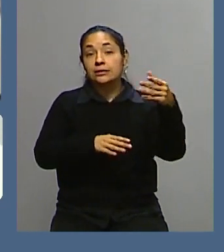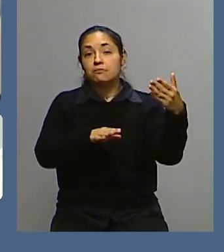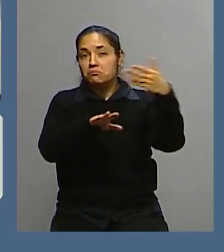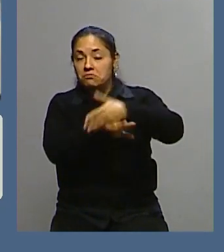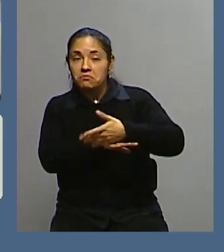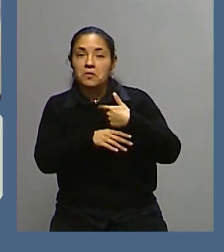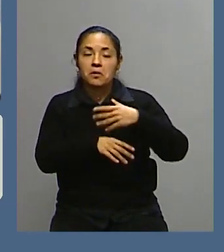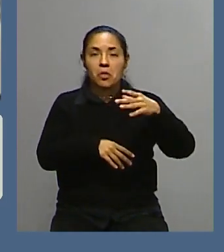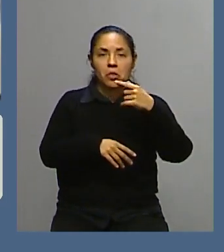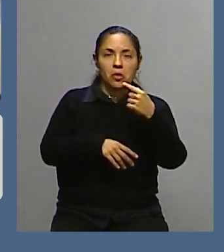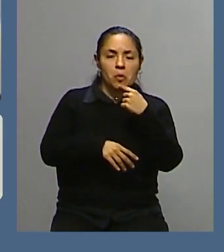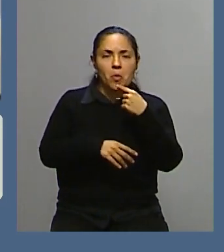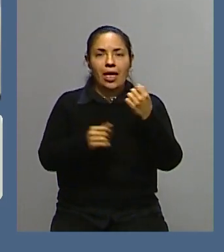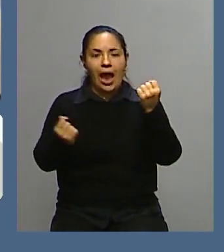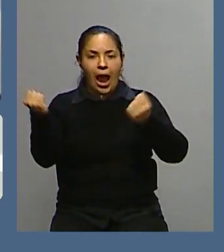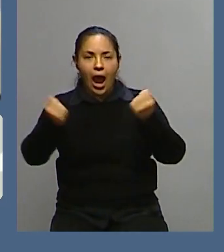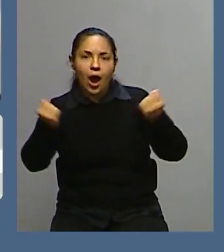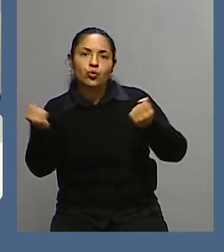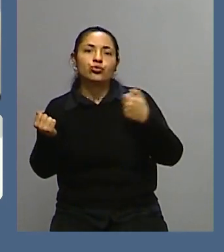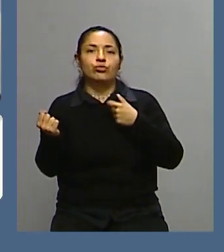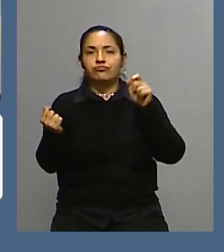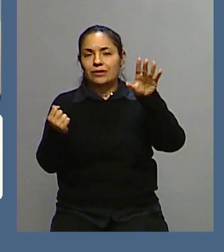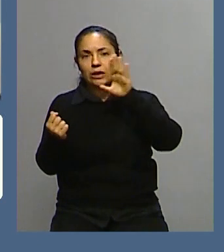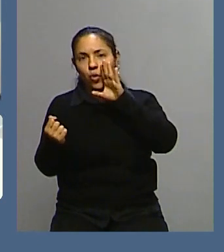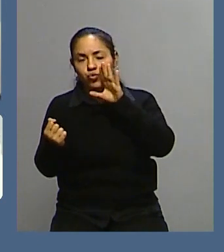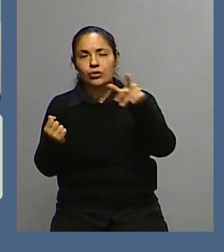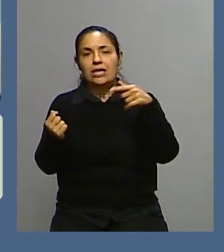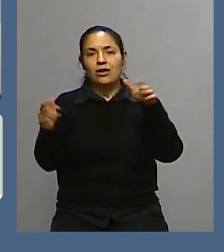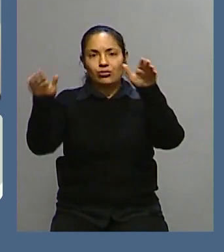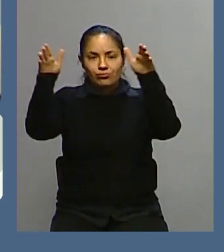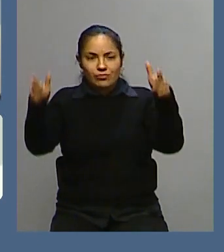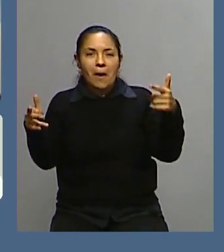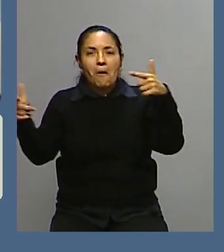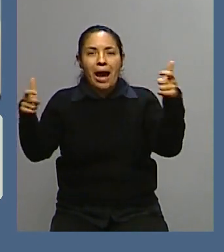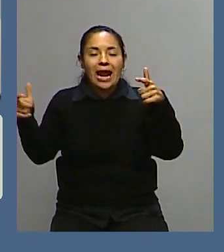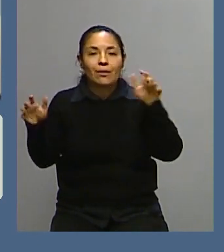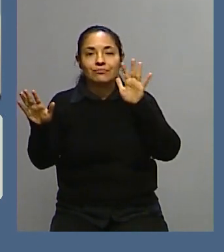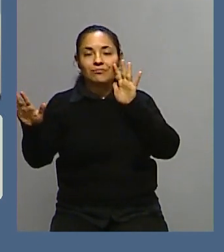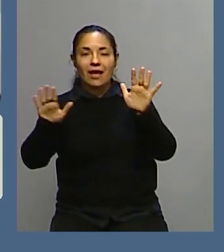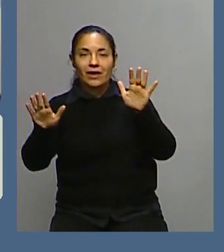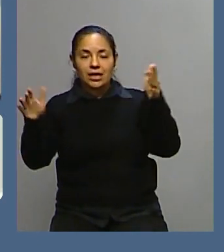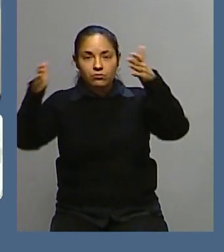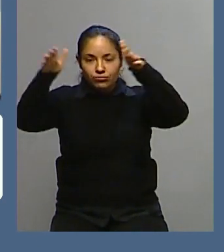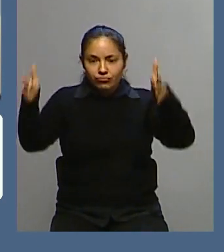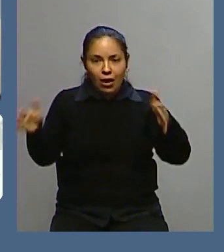norteamericano que hay que transportarlo y hay un montón de regulaciones y